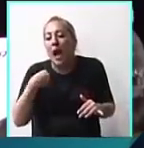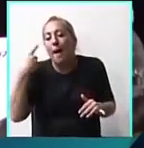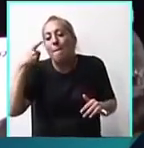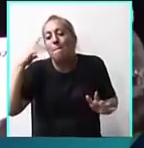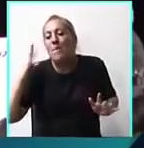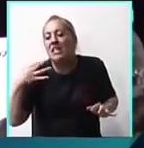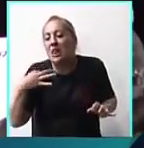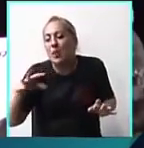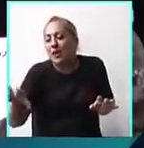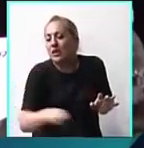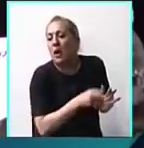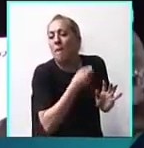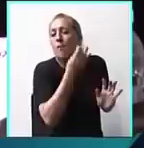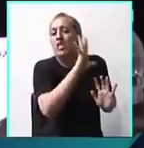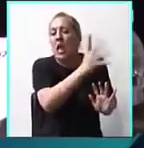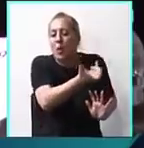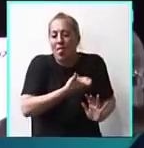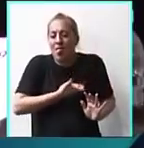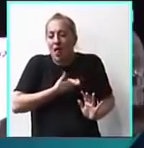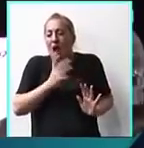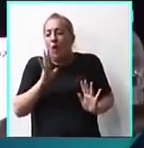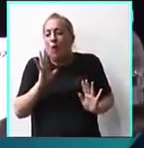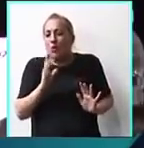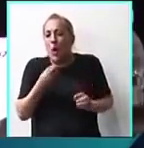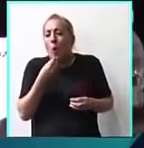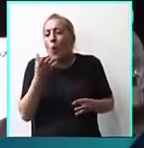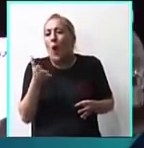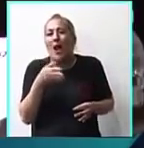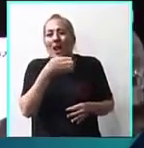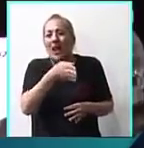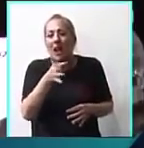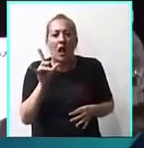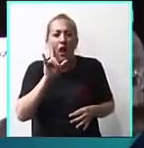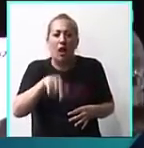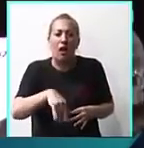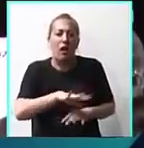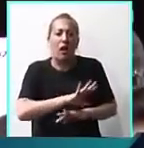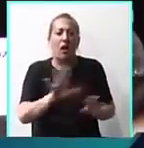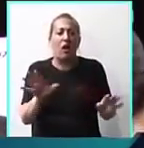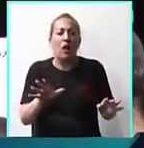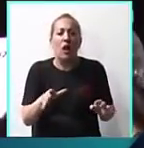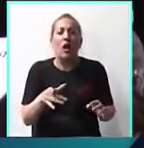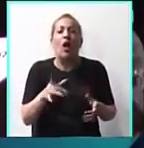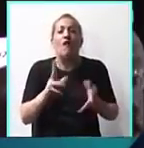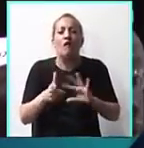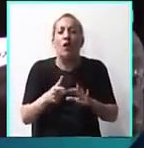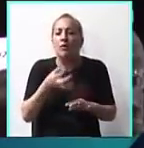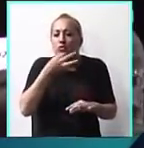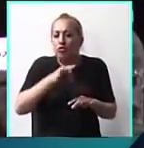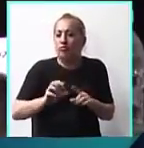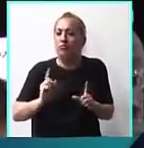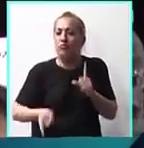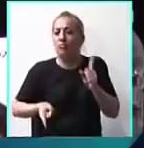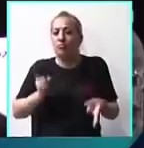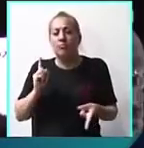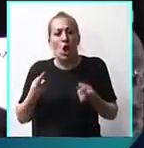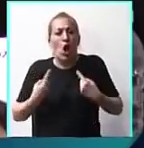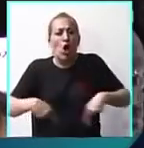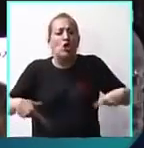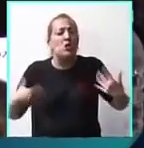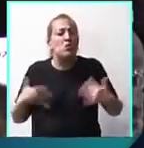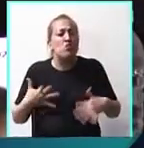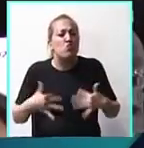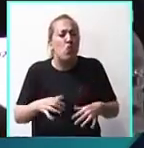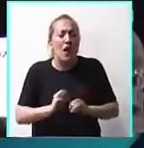incautar porque me hicieron una denuncia anónima. Da lugar a cualquier tipo de payasada, a cualquier tipo de arbitrariedad, y a cosas muy serias,